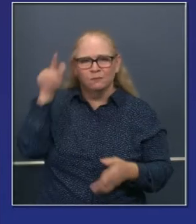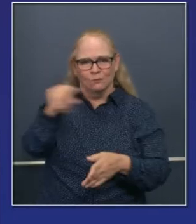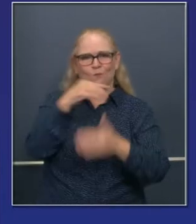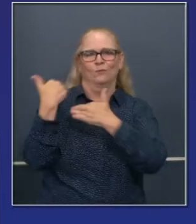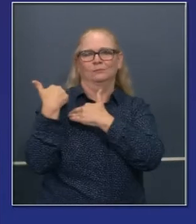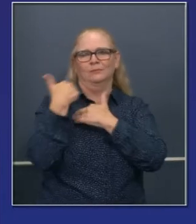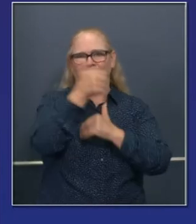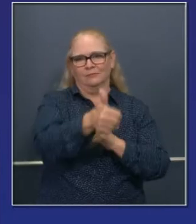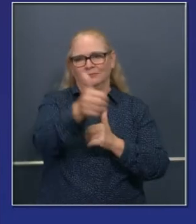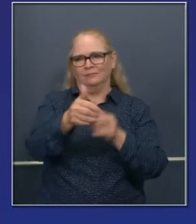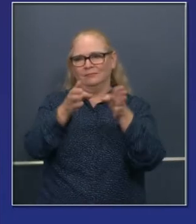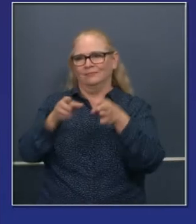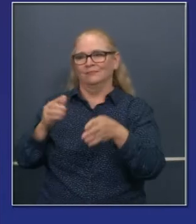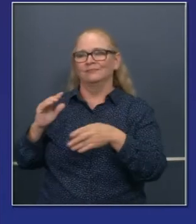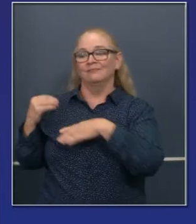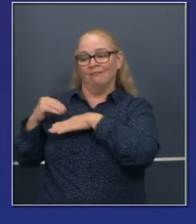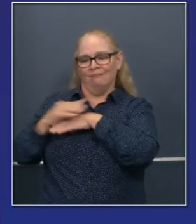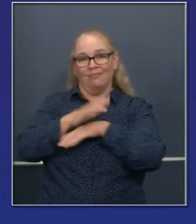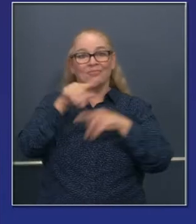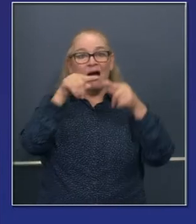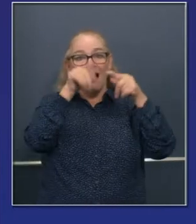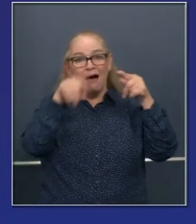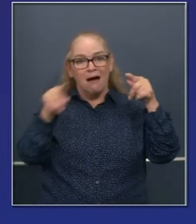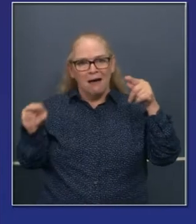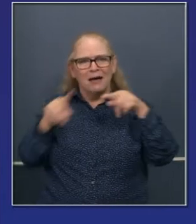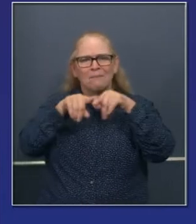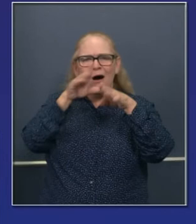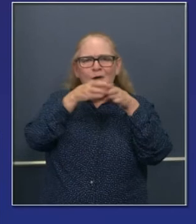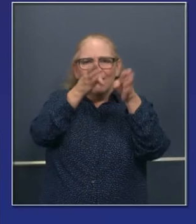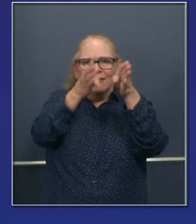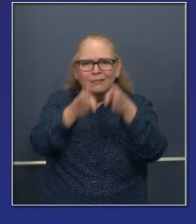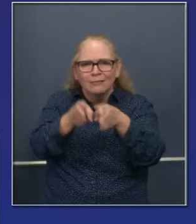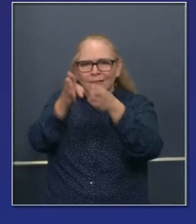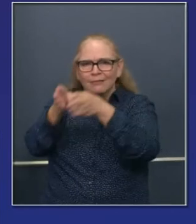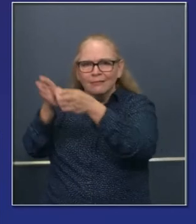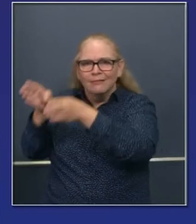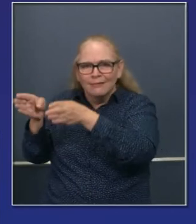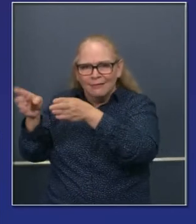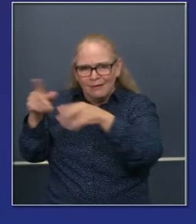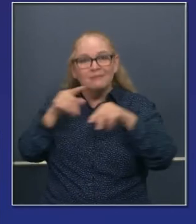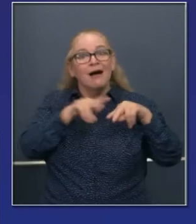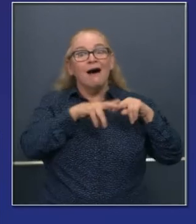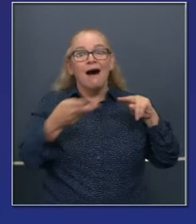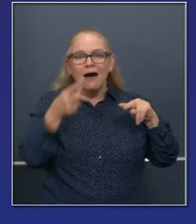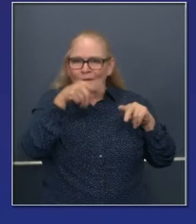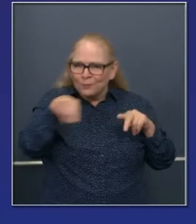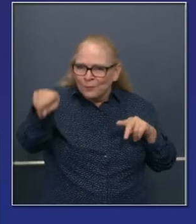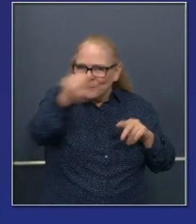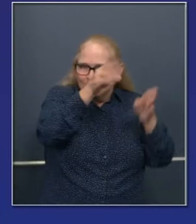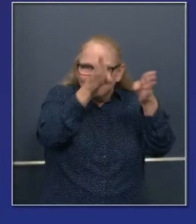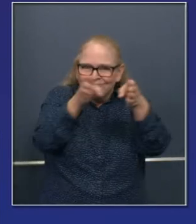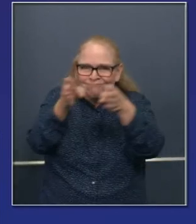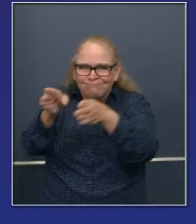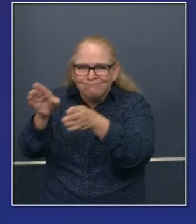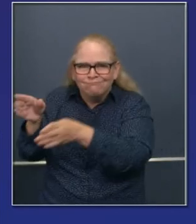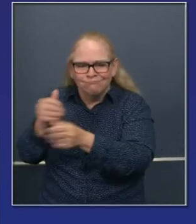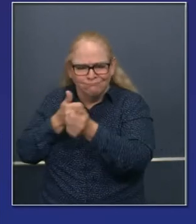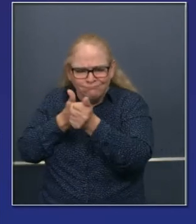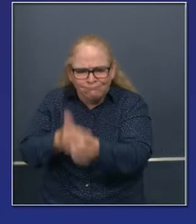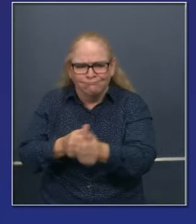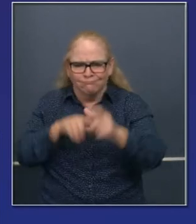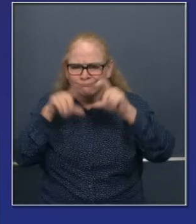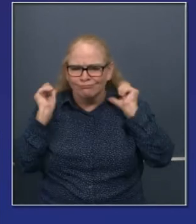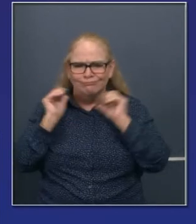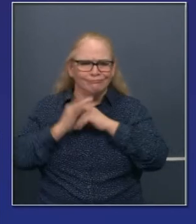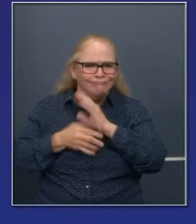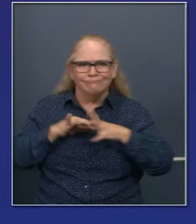corriente. El peor error que podemos hacer, y lo he dicho antes, es que cuando llegamos a los 90 metros y ya al final decimos, bueno, ya